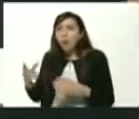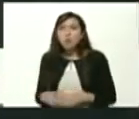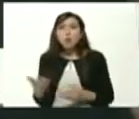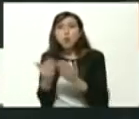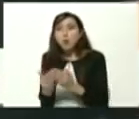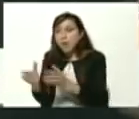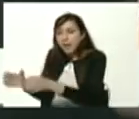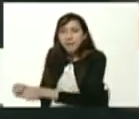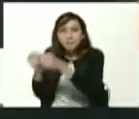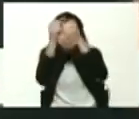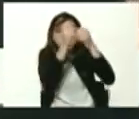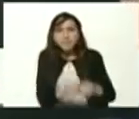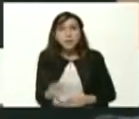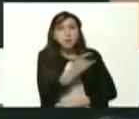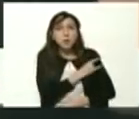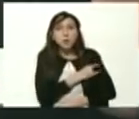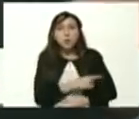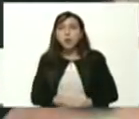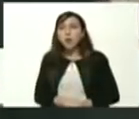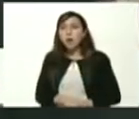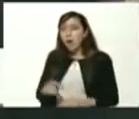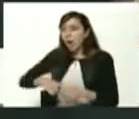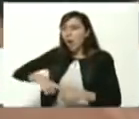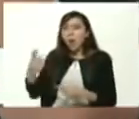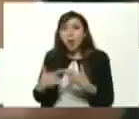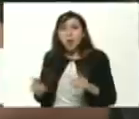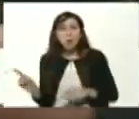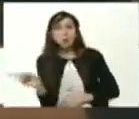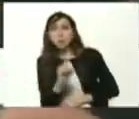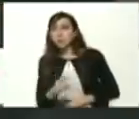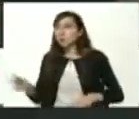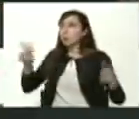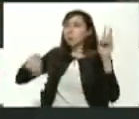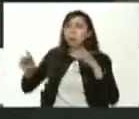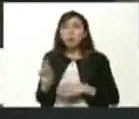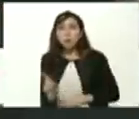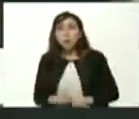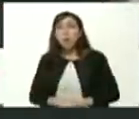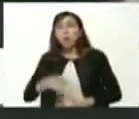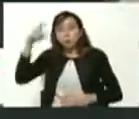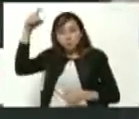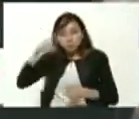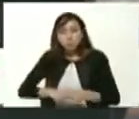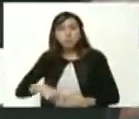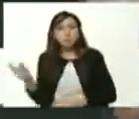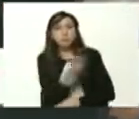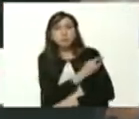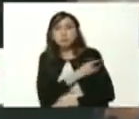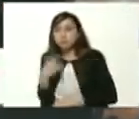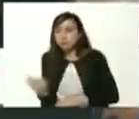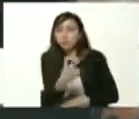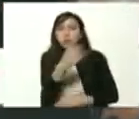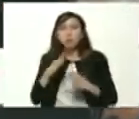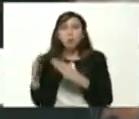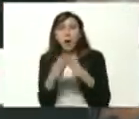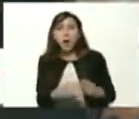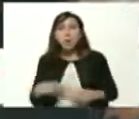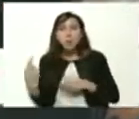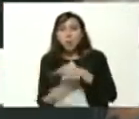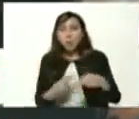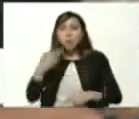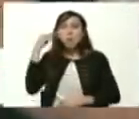para que como el año pasado no se quede ningún bachiller sin su cupo universitario y verdaderamente la revolución